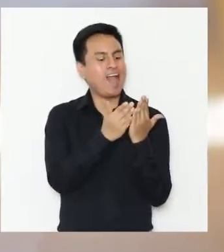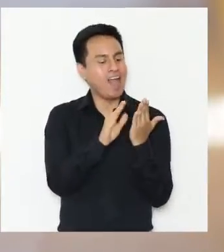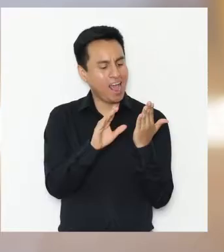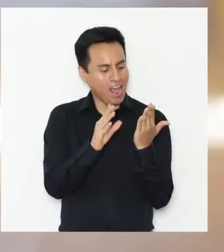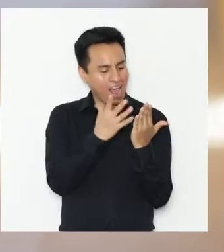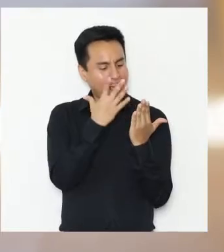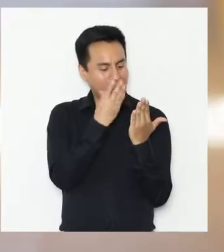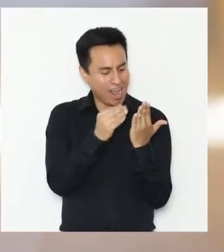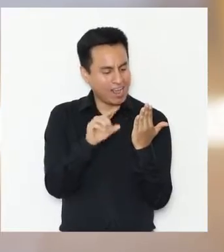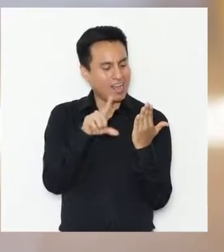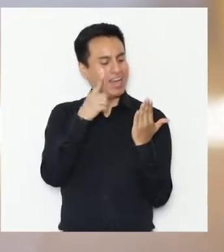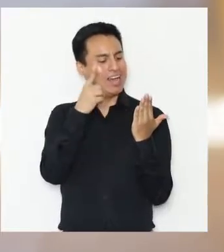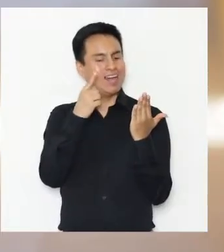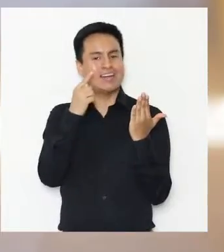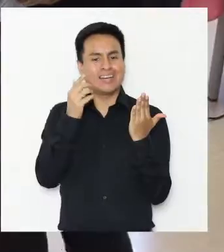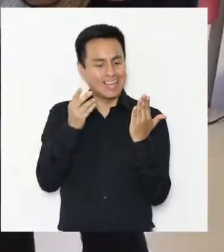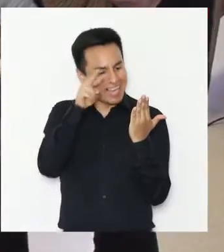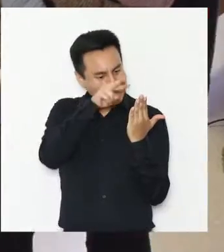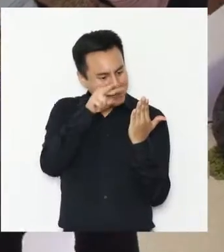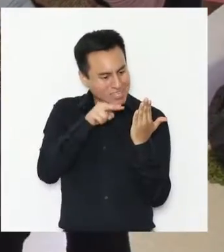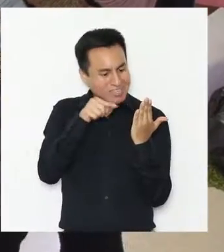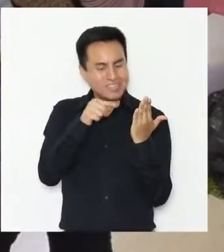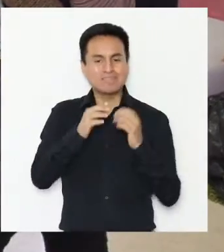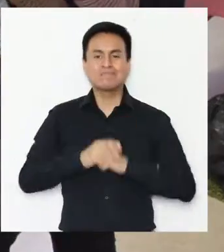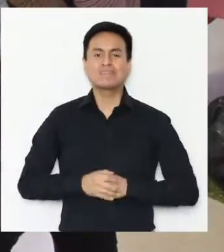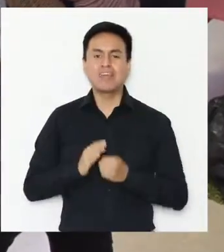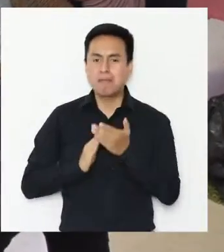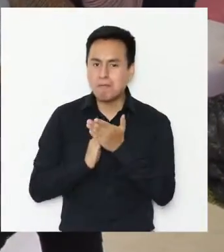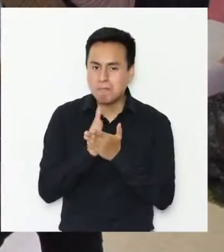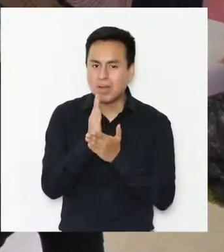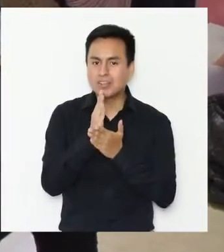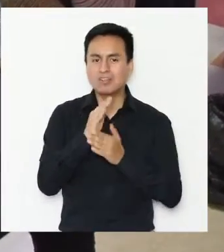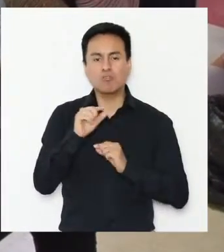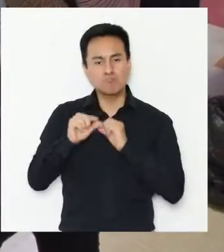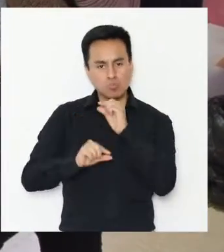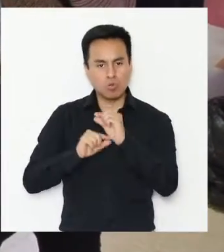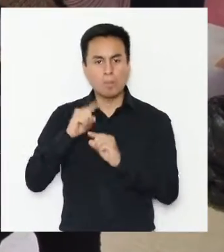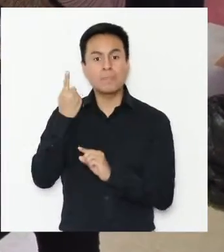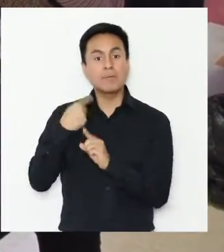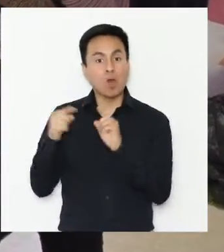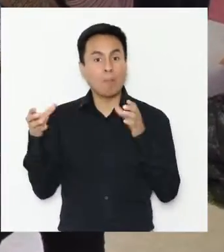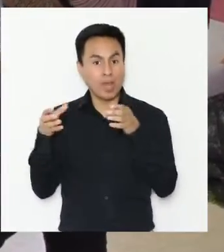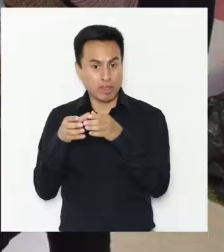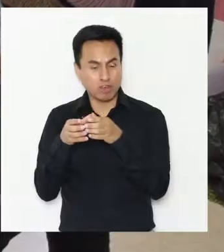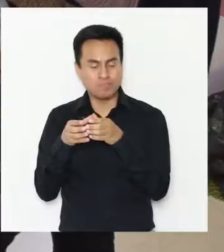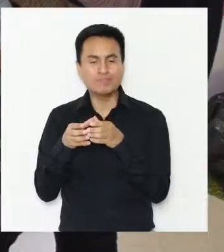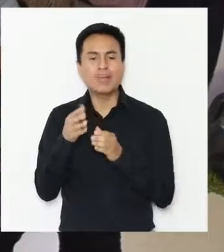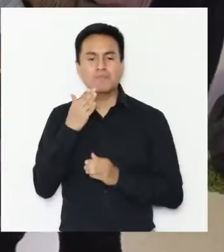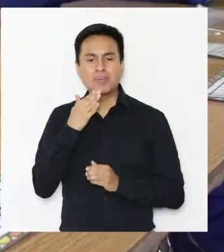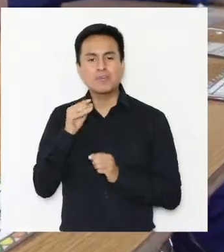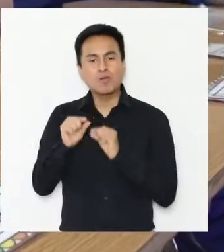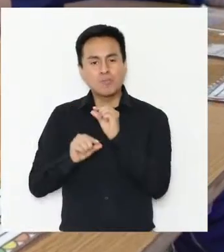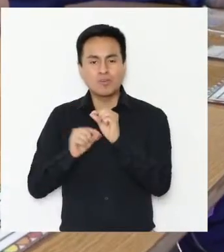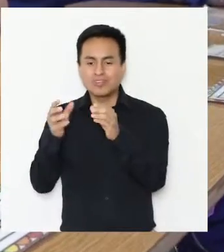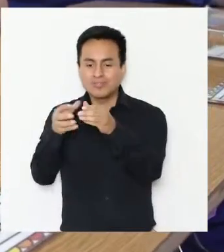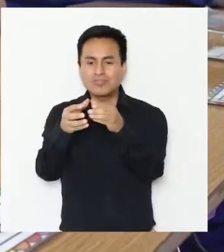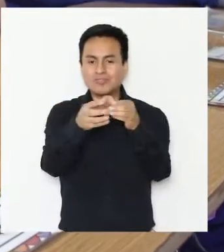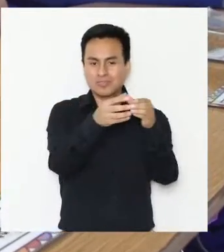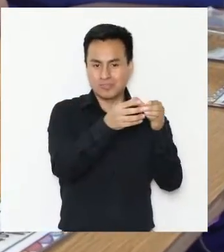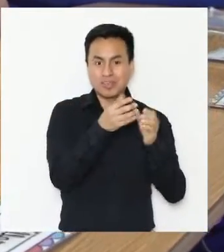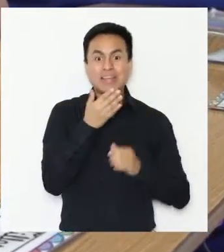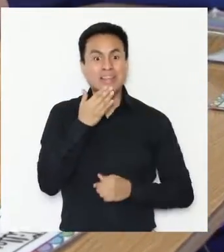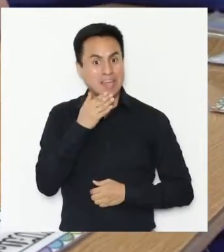entusiasmarse por la lectura. Esto partió incipientemente con un primero medio, pero poco a poco se fueron